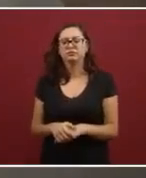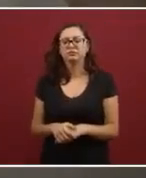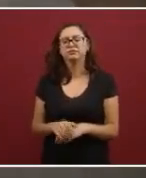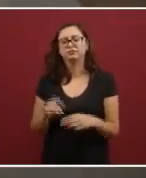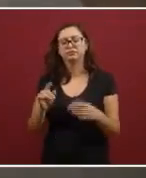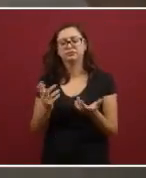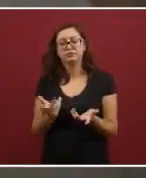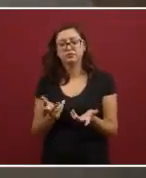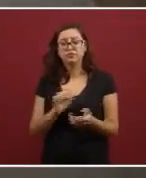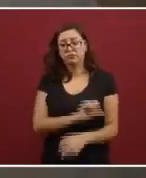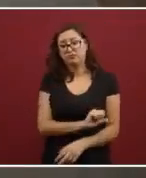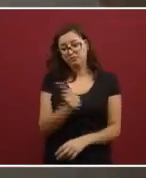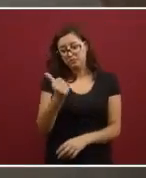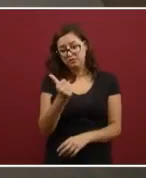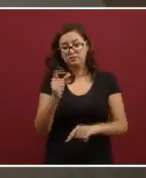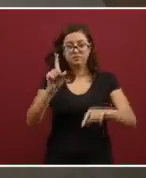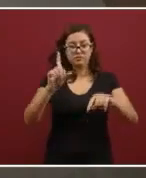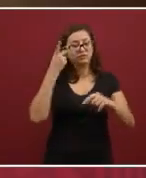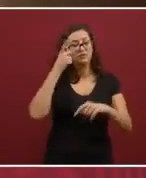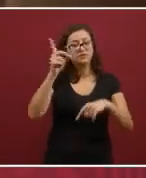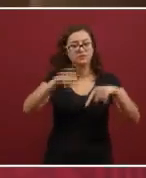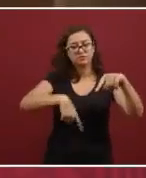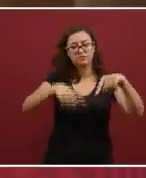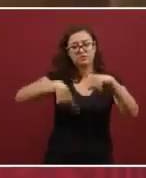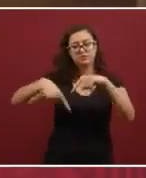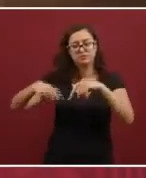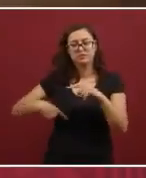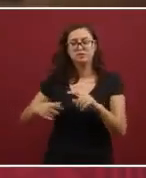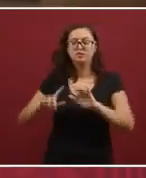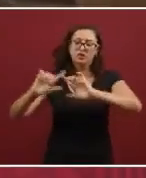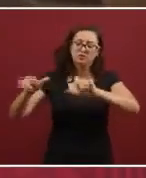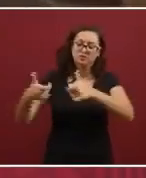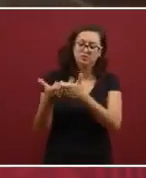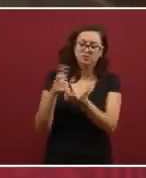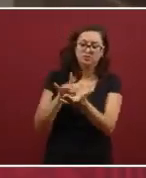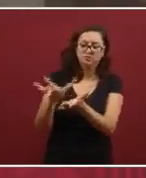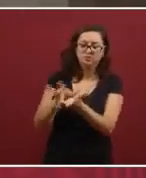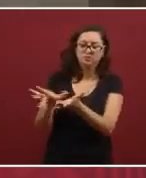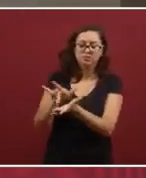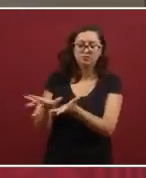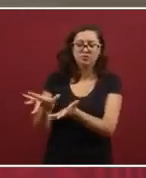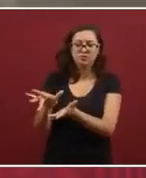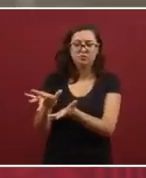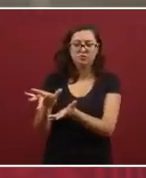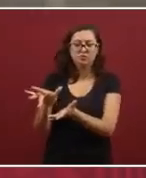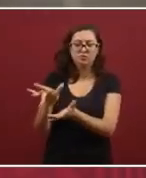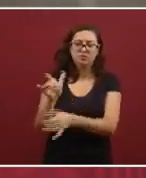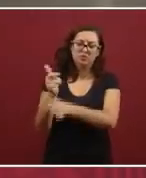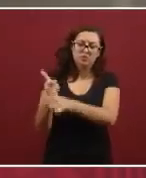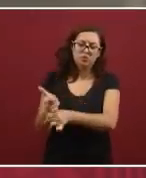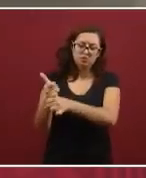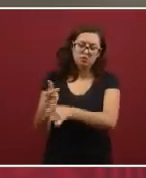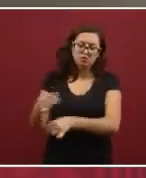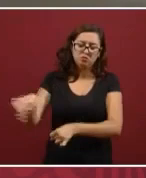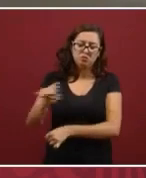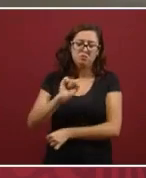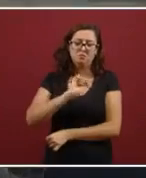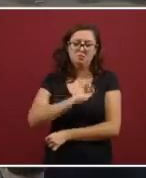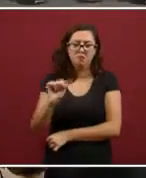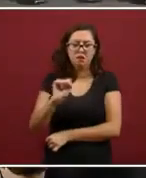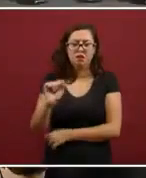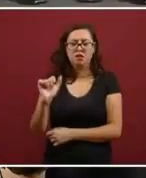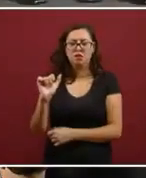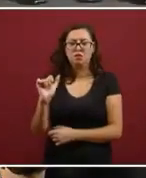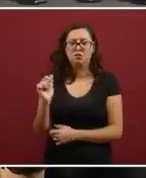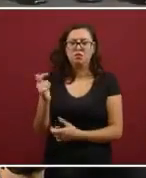serán para el Fondo de Apoyo a la Existencia de las Víctimas de Delitos conformidad a